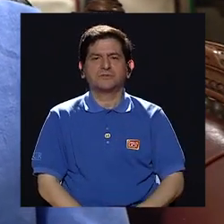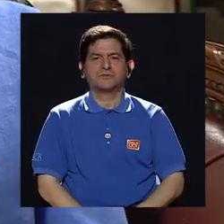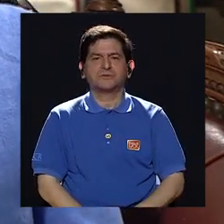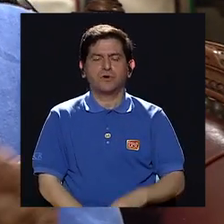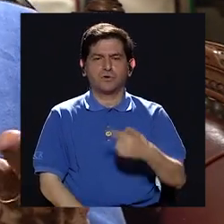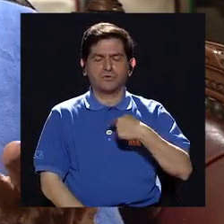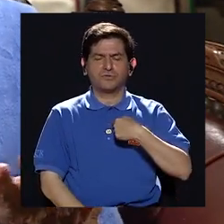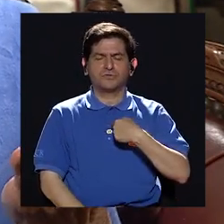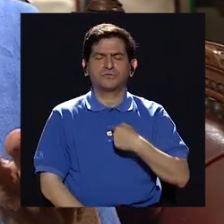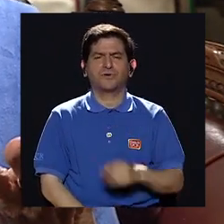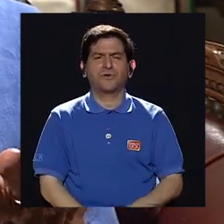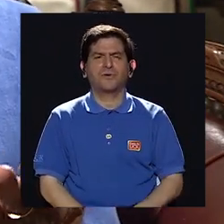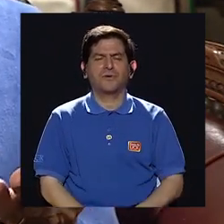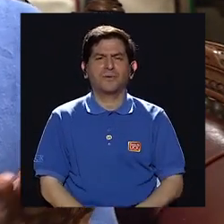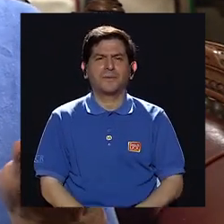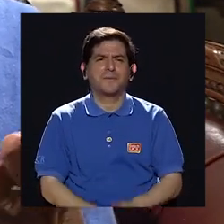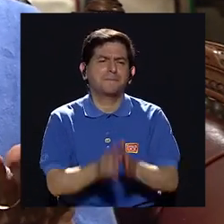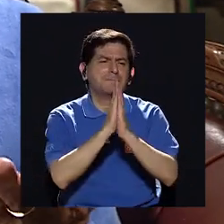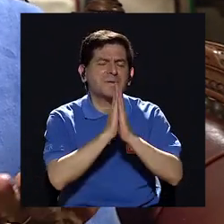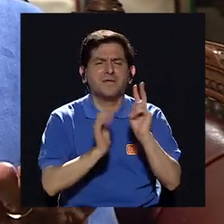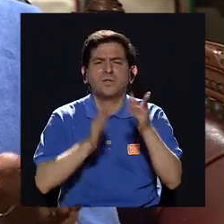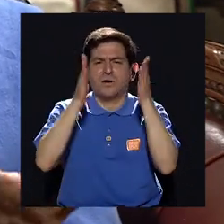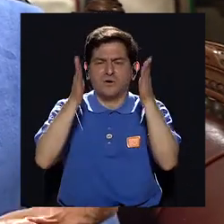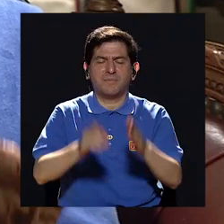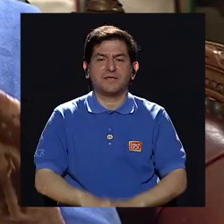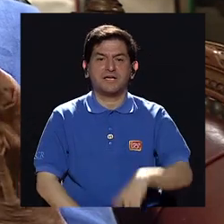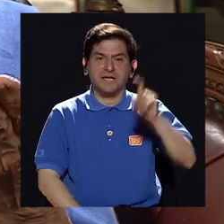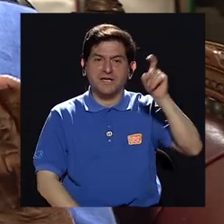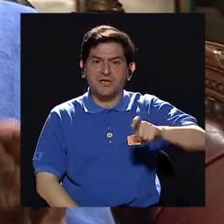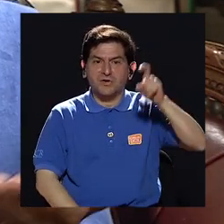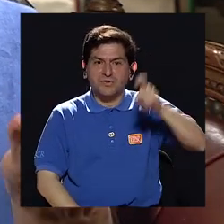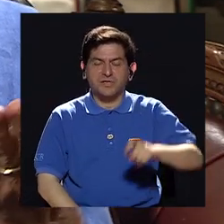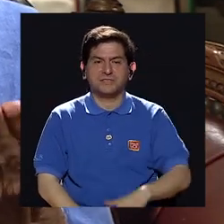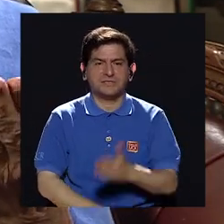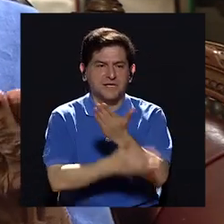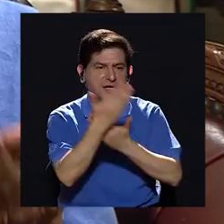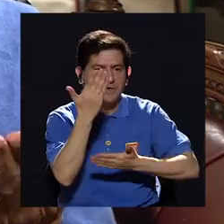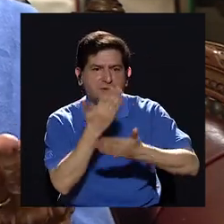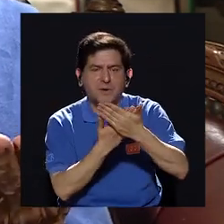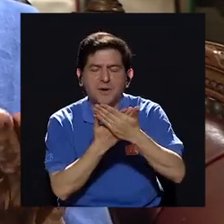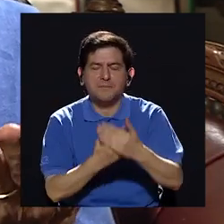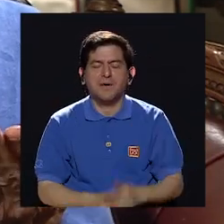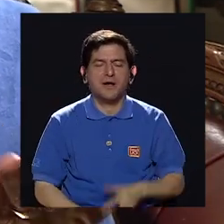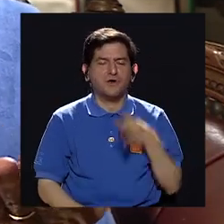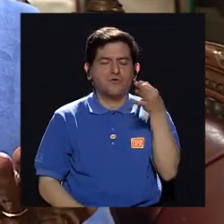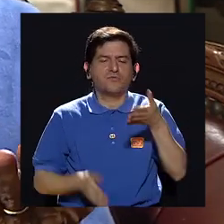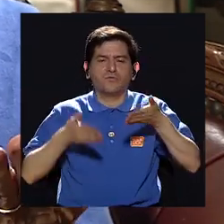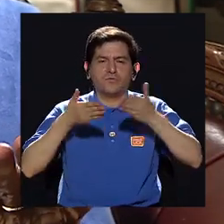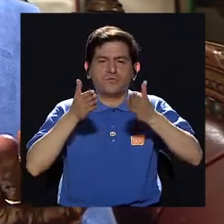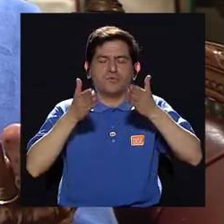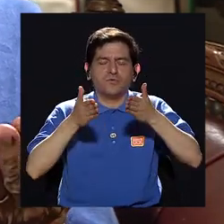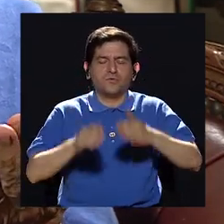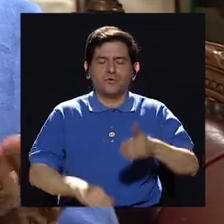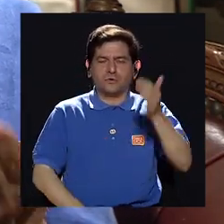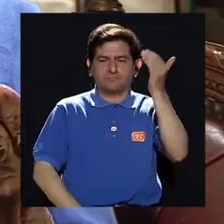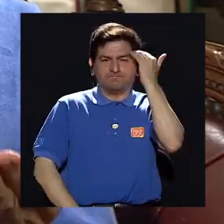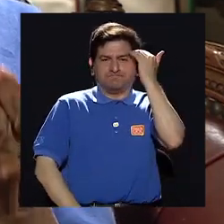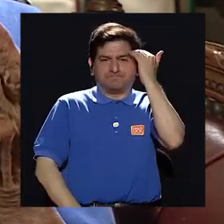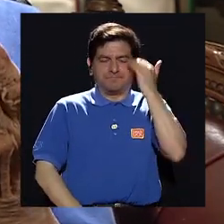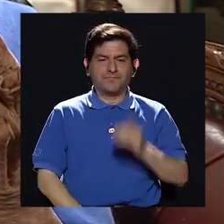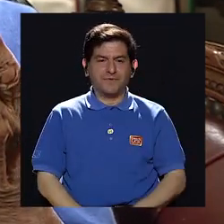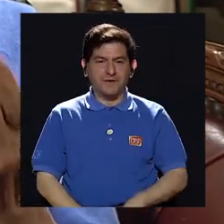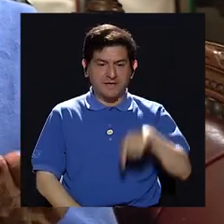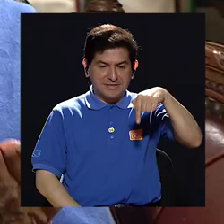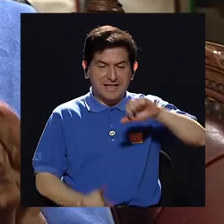yo apelo a mis colegas y les digo tenemos en nuestras manos el futuro de nuestros hijos si